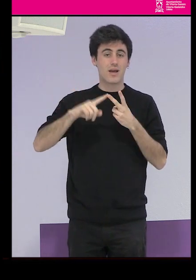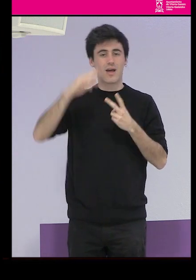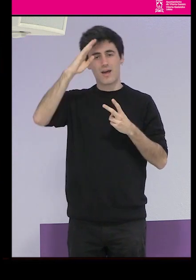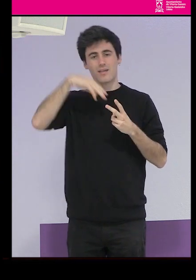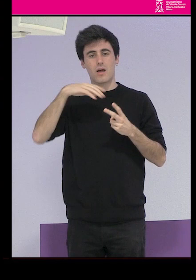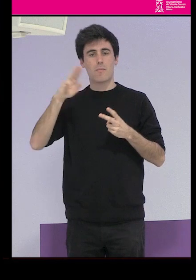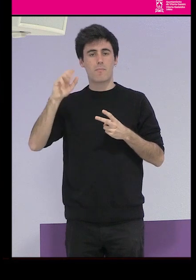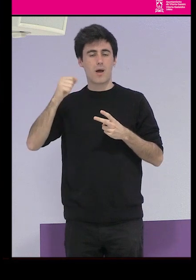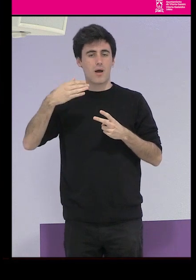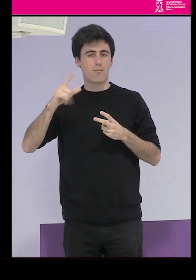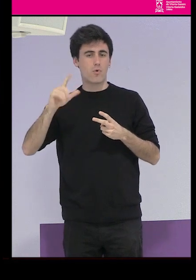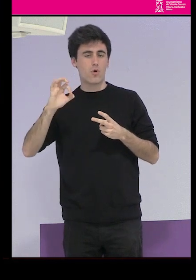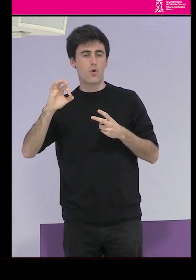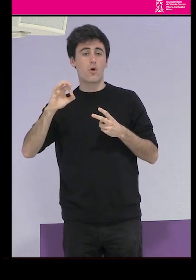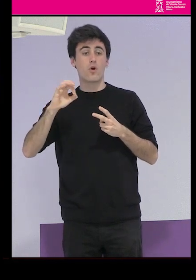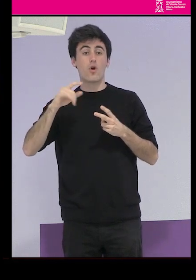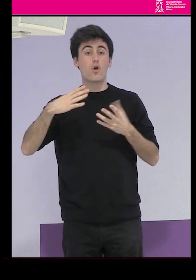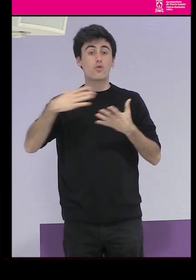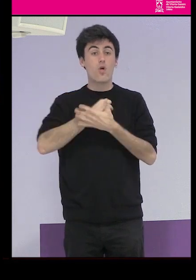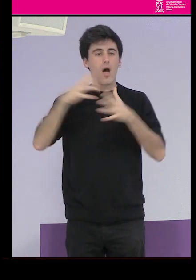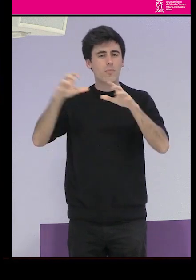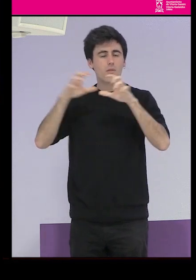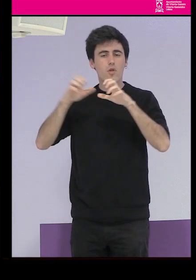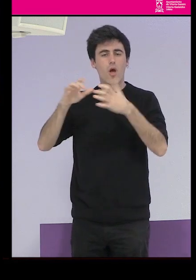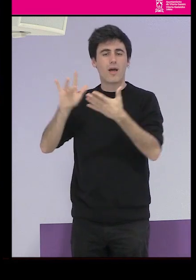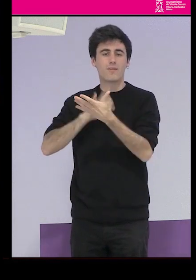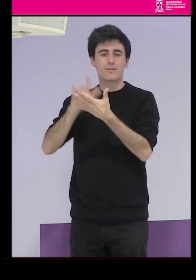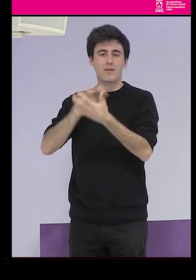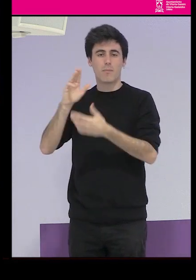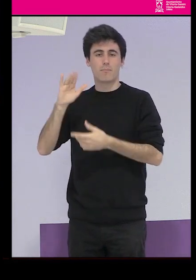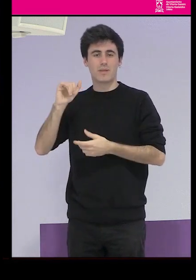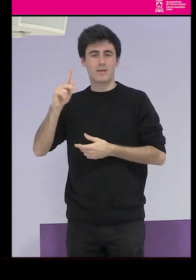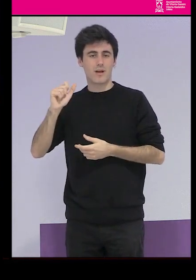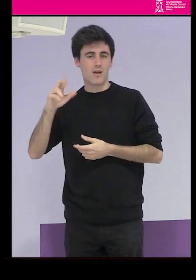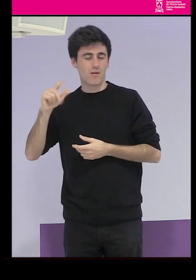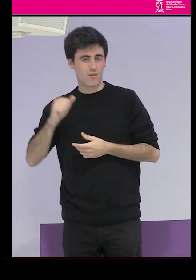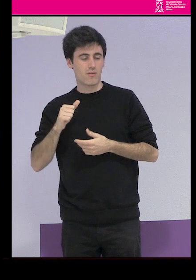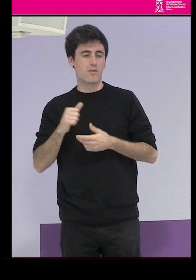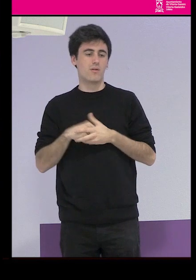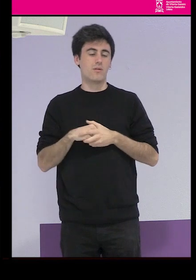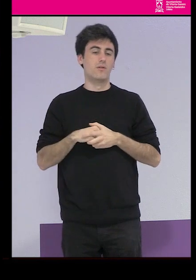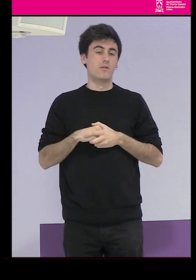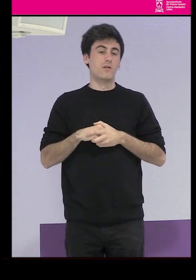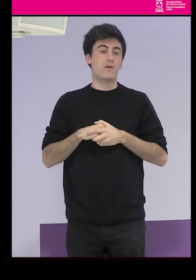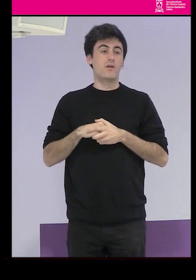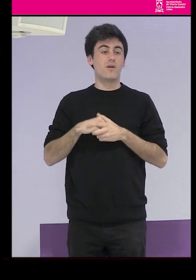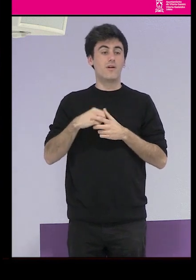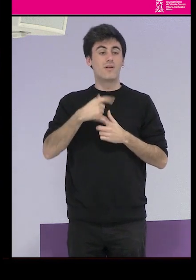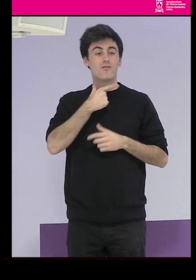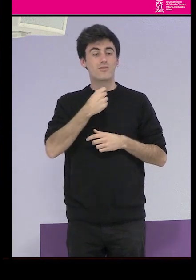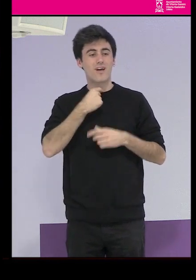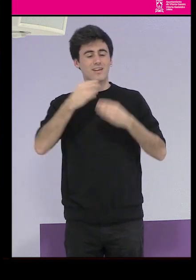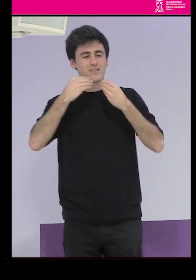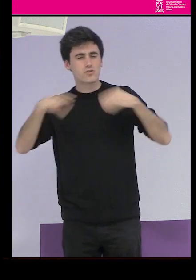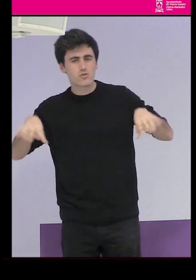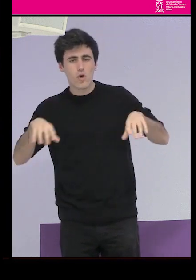en realidad lo ha aprendido todo en Pícara Magazine. Le interesa la memoria histórica, la locura, las drogas, la